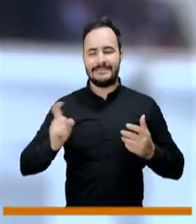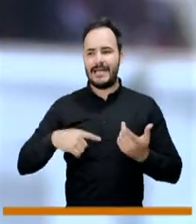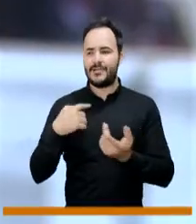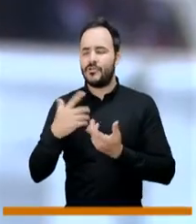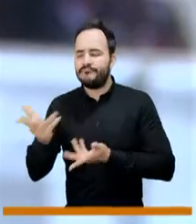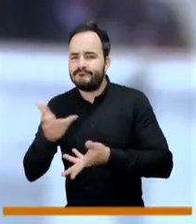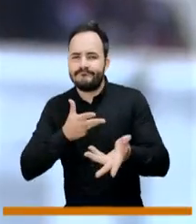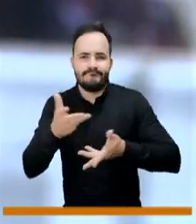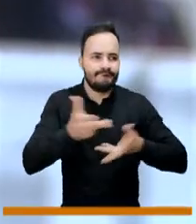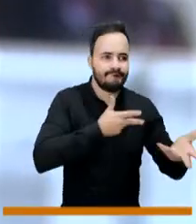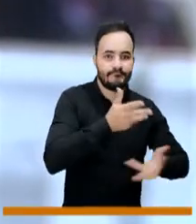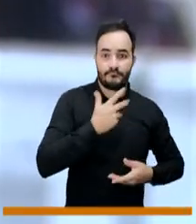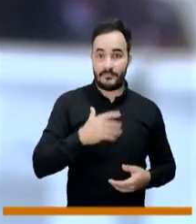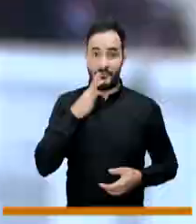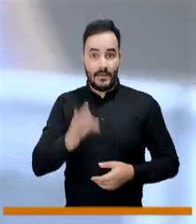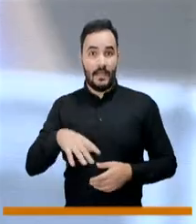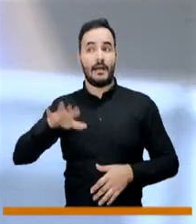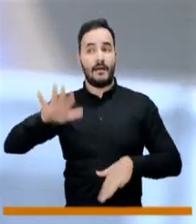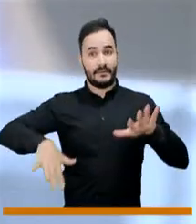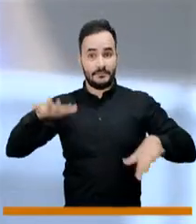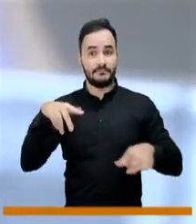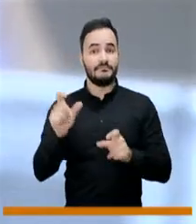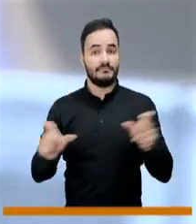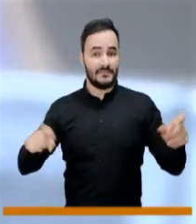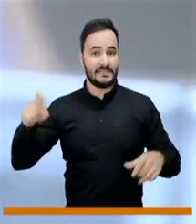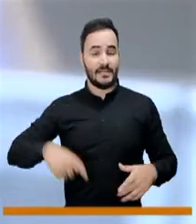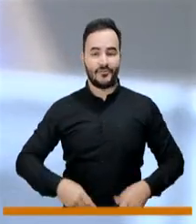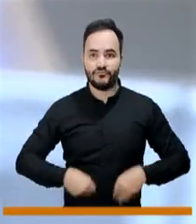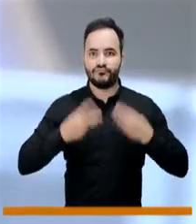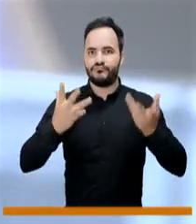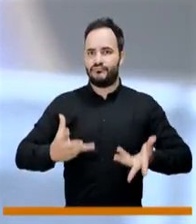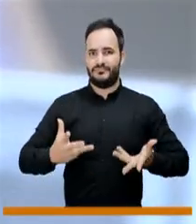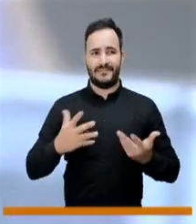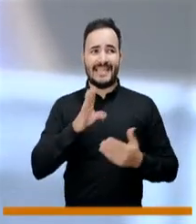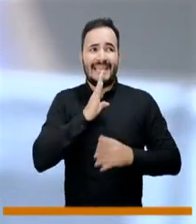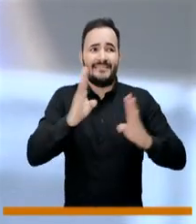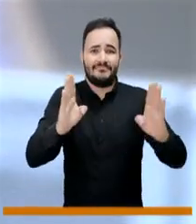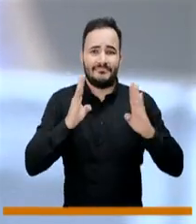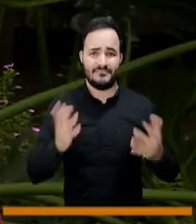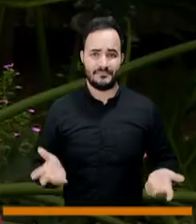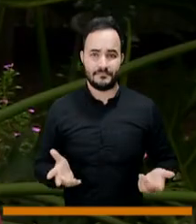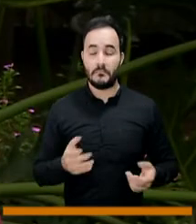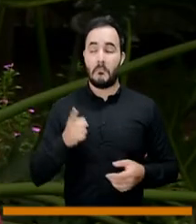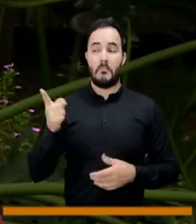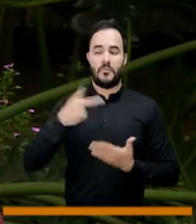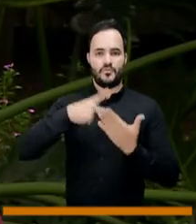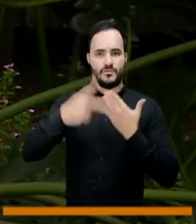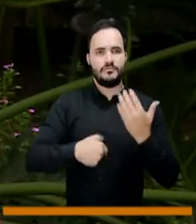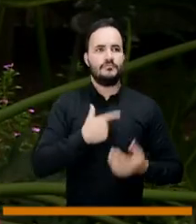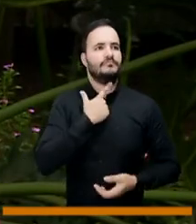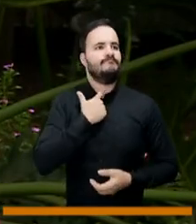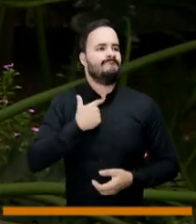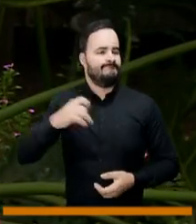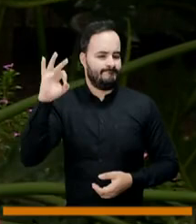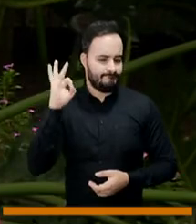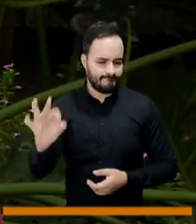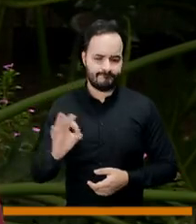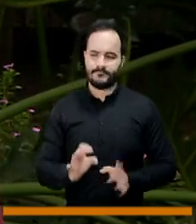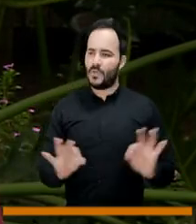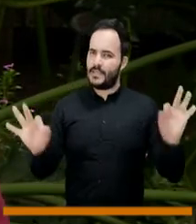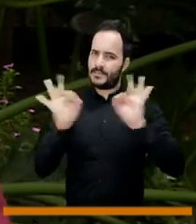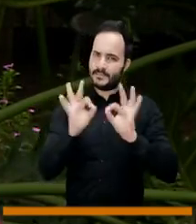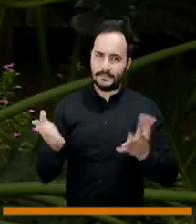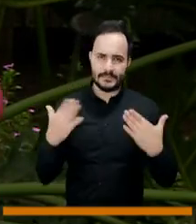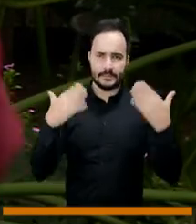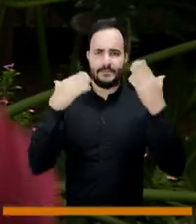un montón de cosas, es expresar, es desahogar. Es decir, yo creo que esto es una estrategia bien importante y